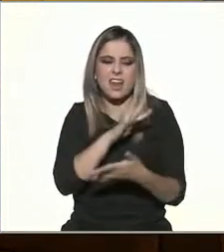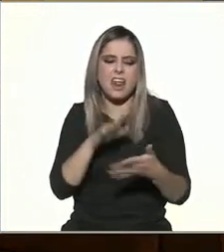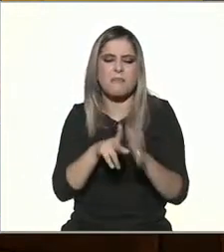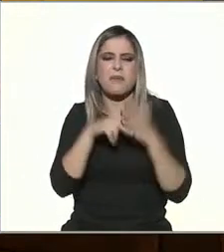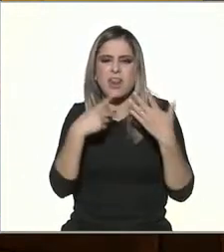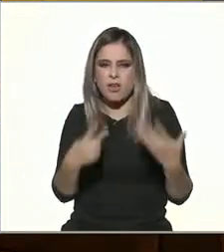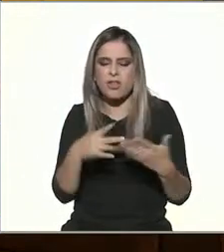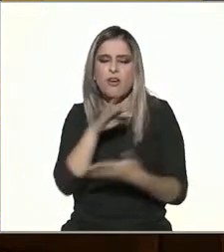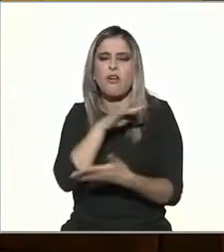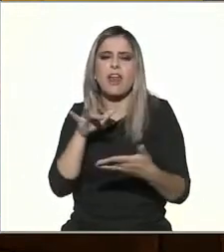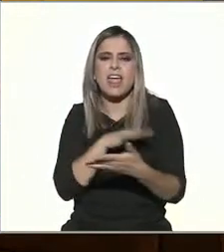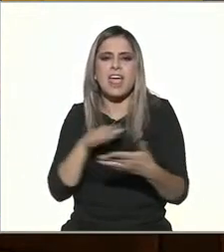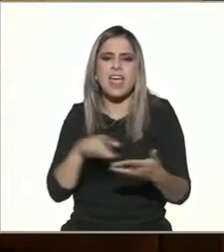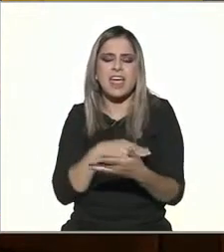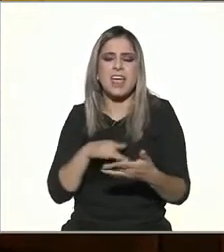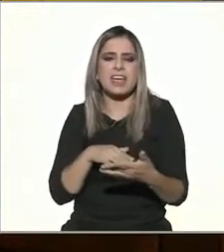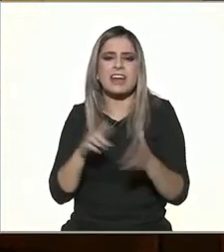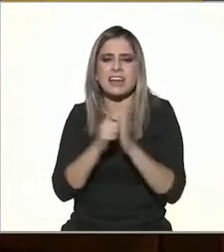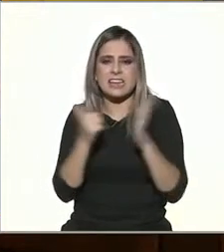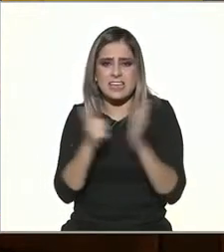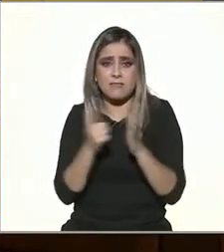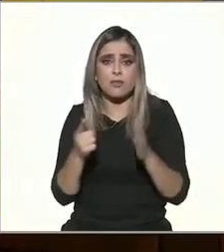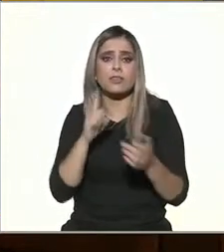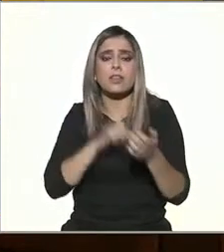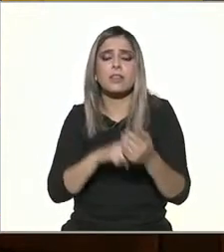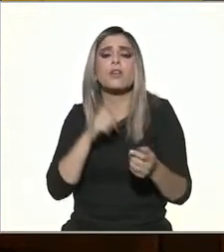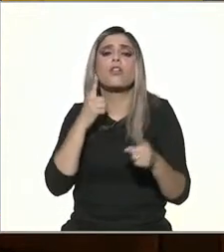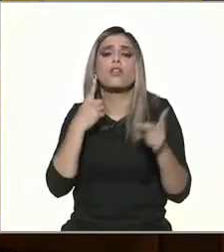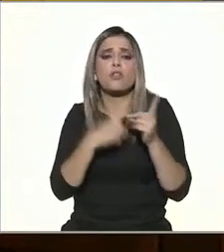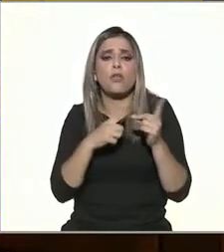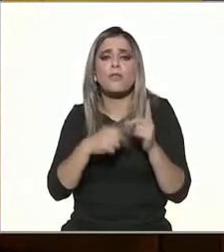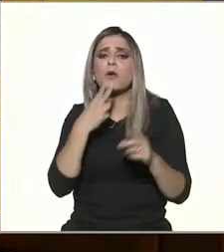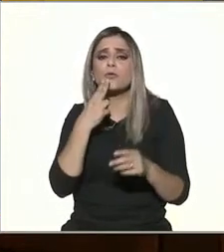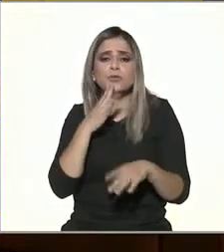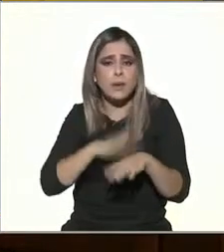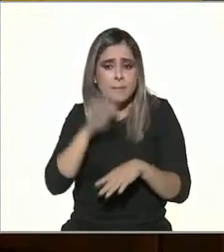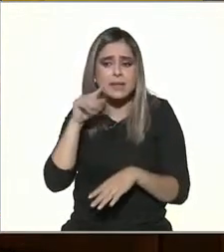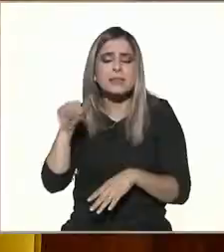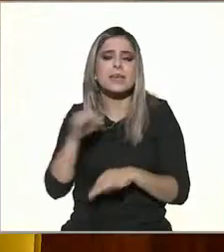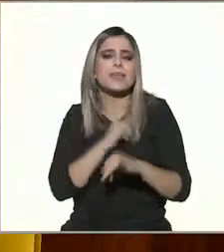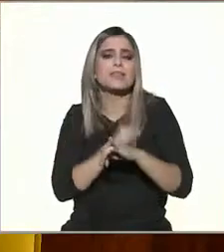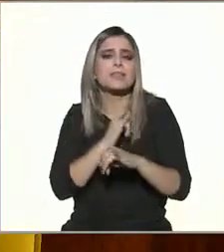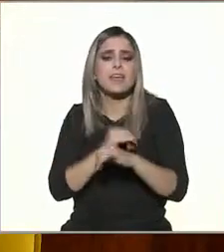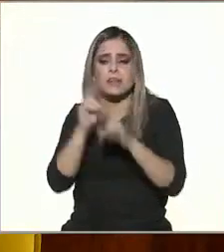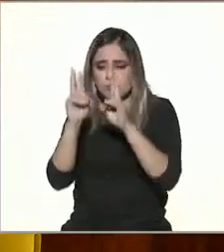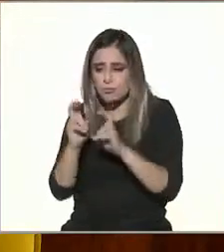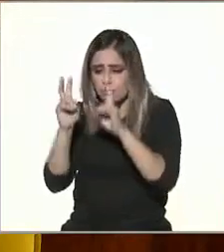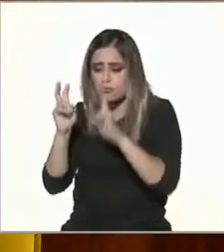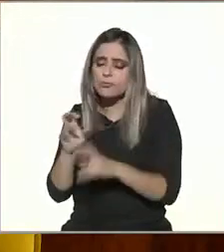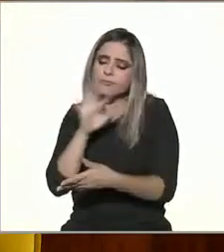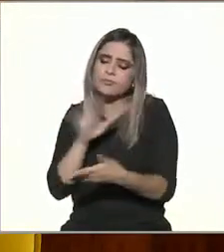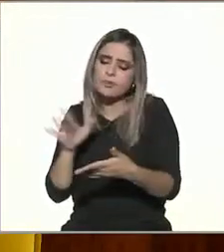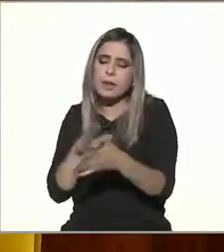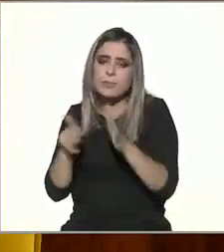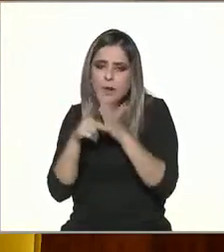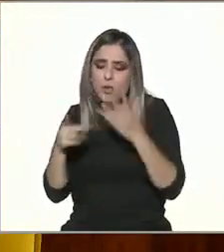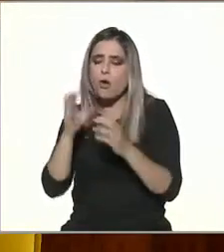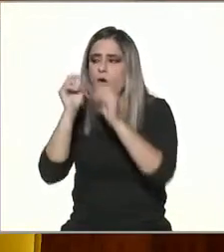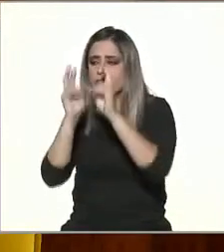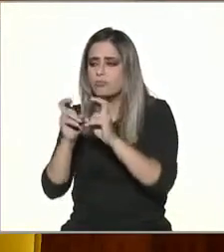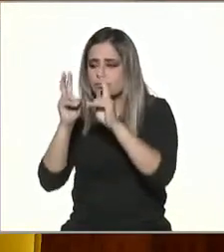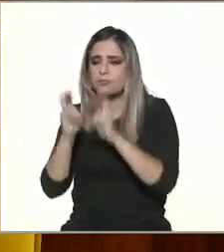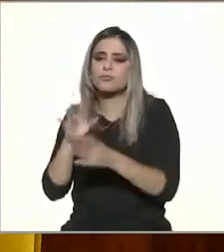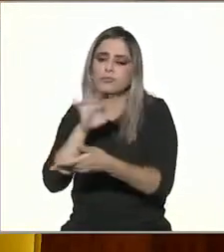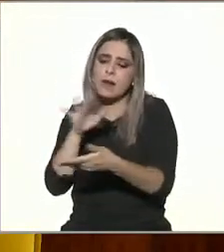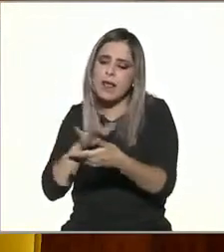45% de los mexicanos lo está utilizando en ese sentido. Entonces, la multiplicidad